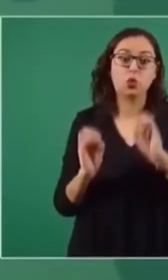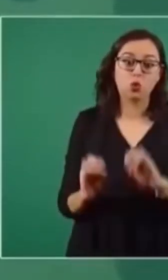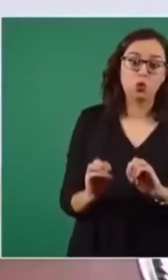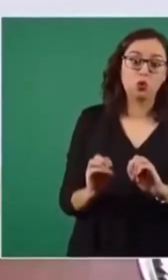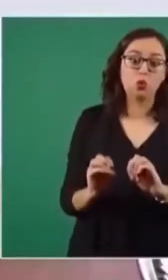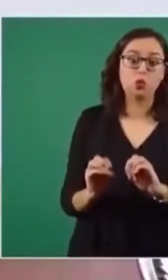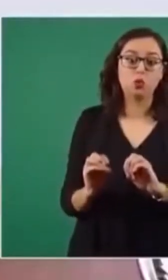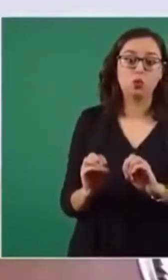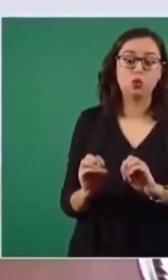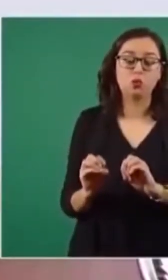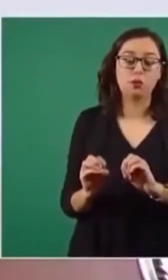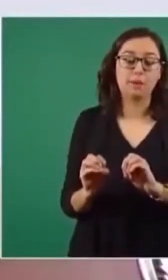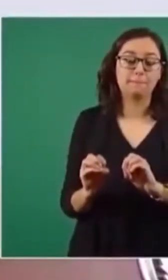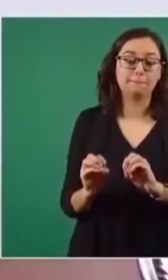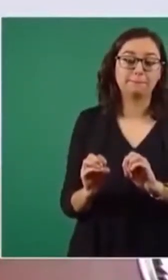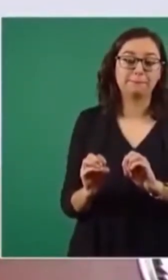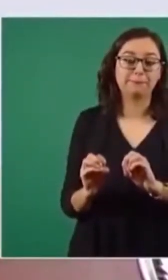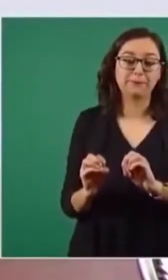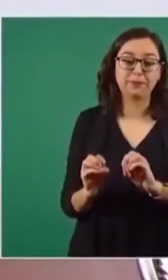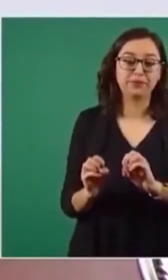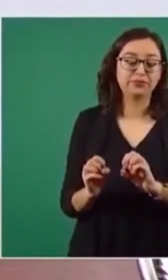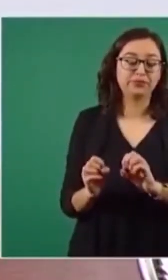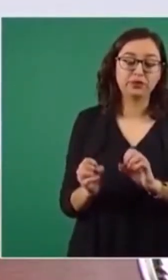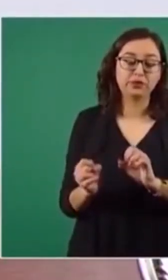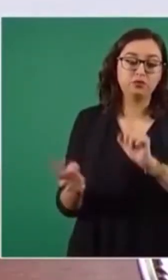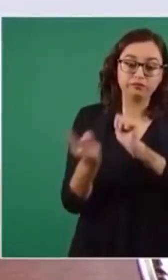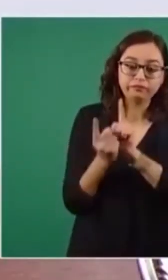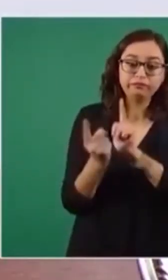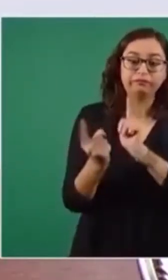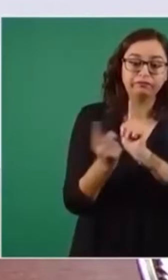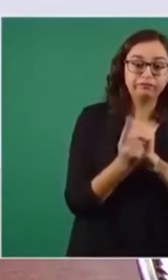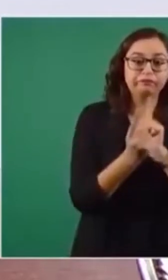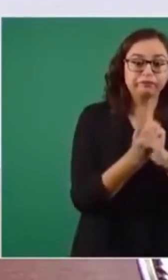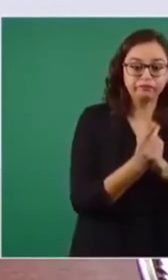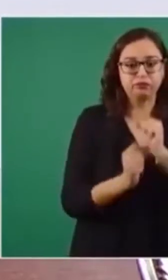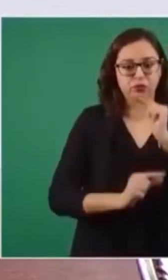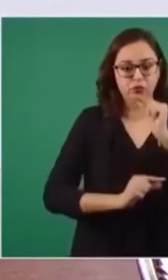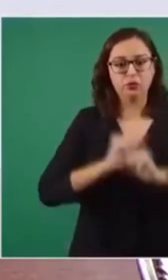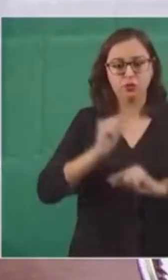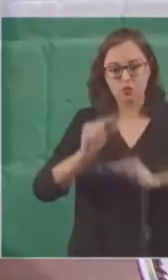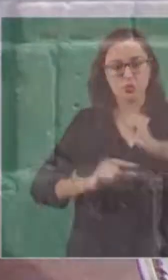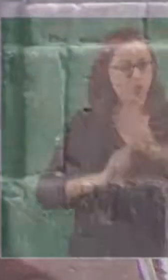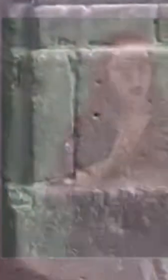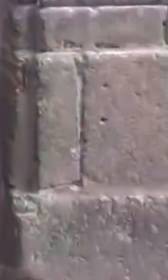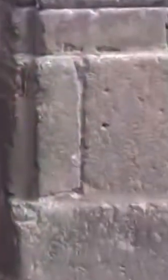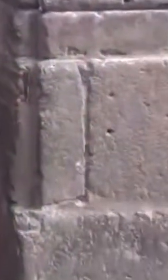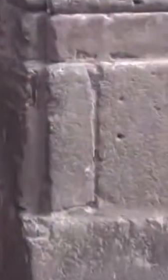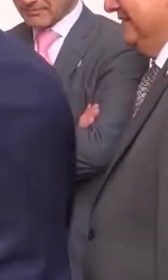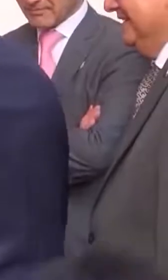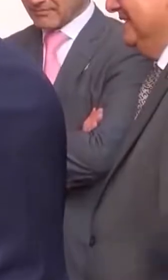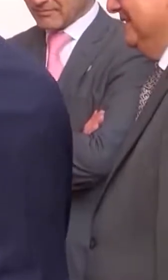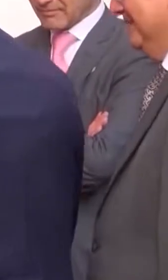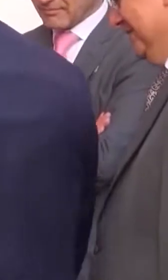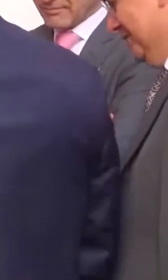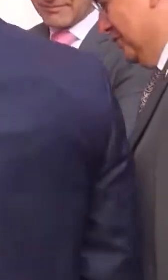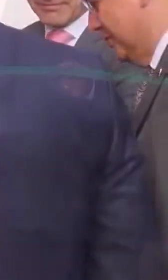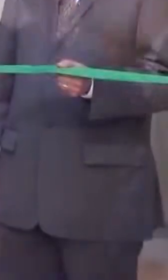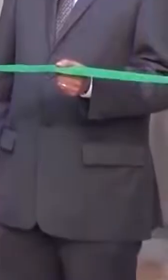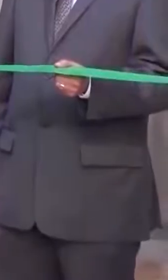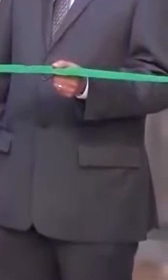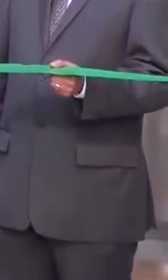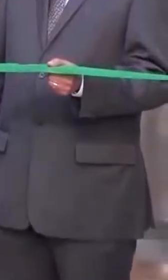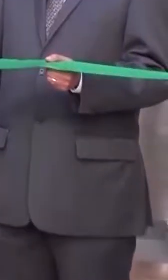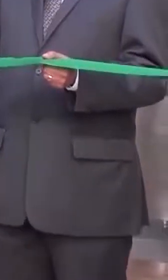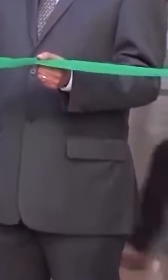uno a uno, pero los voy a recibir a todos. En cuanto al tema específico de Silvano